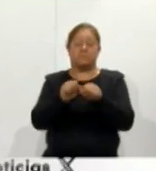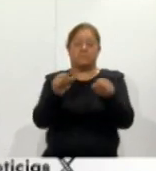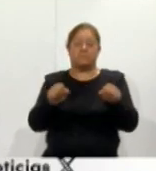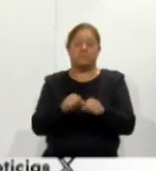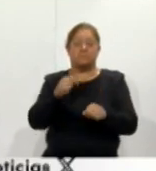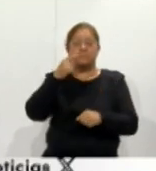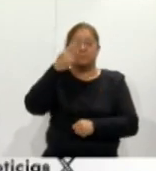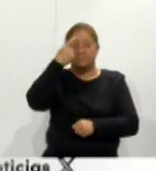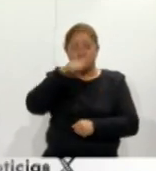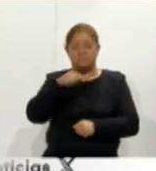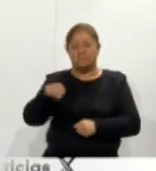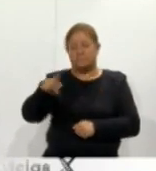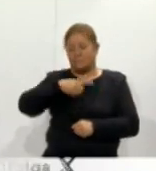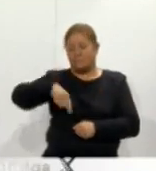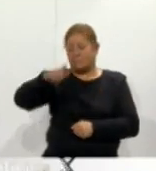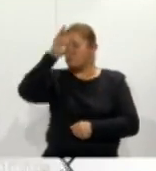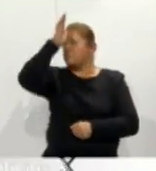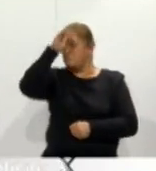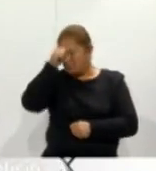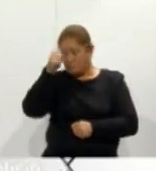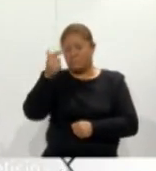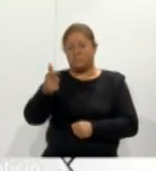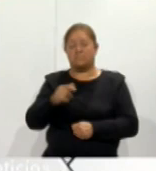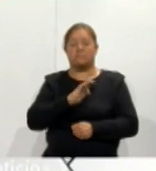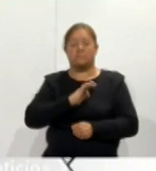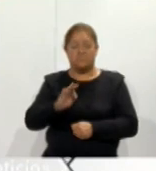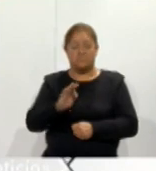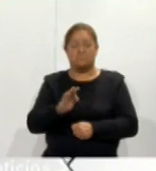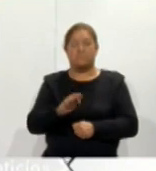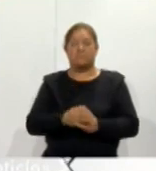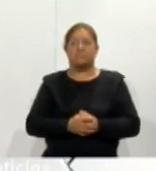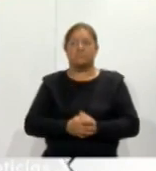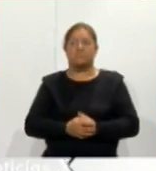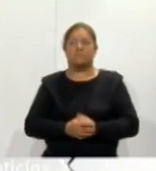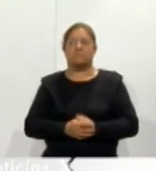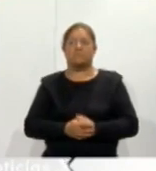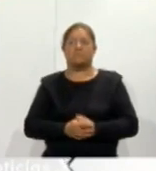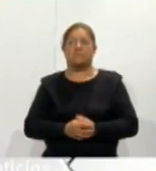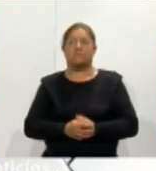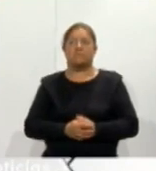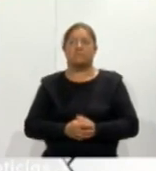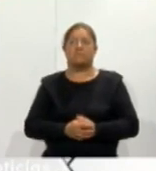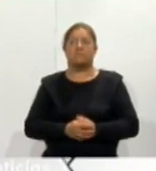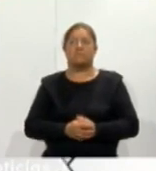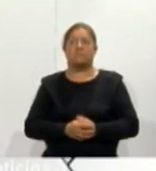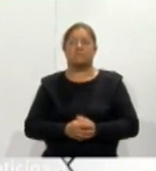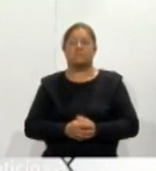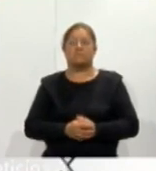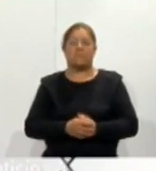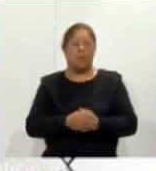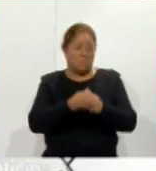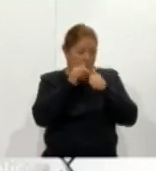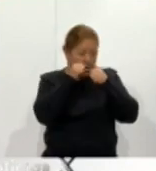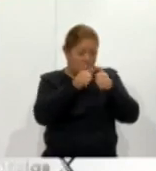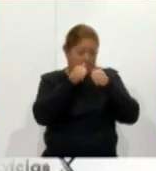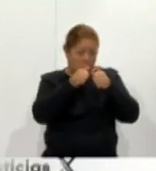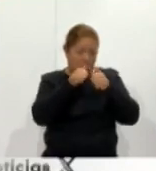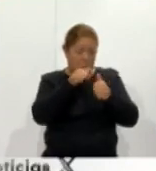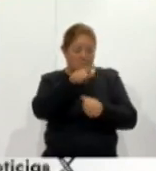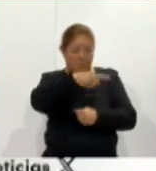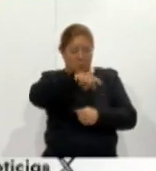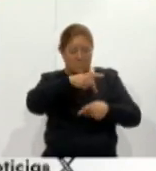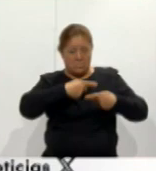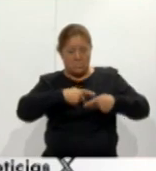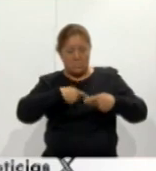alcanzar acuerdos que nos permitirán dar una firme y cabal batalla a la criminalidad en aras de la